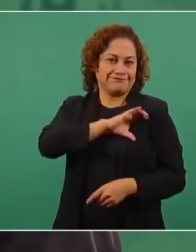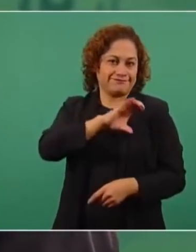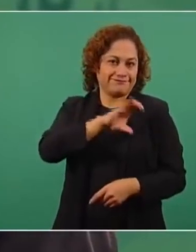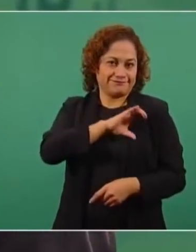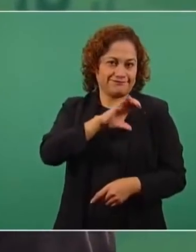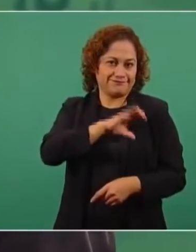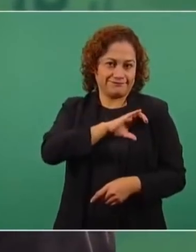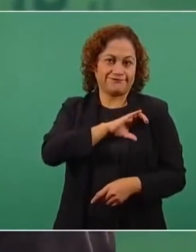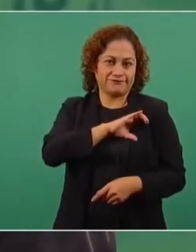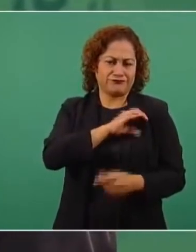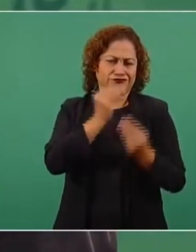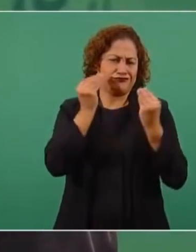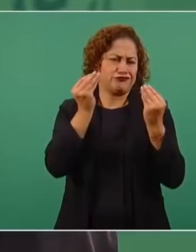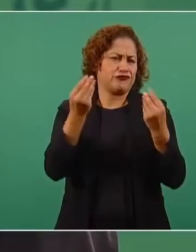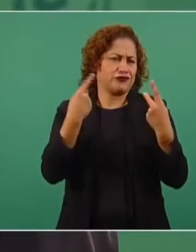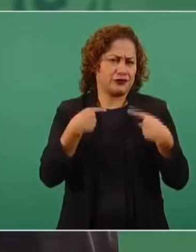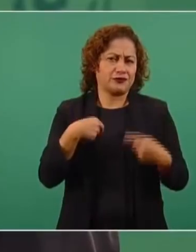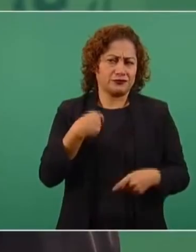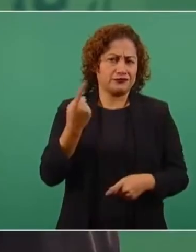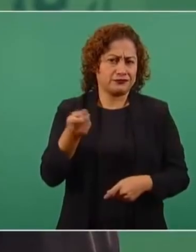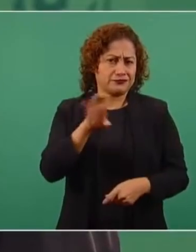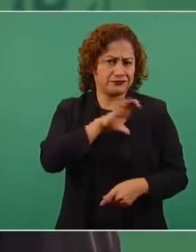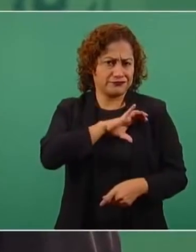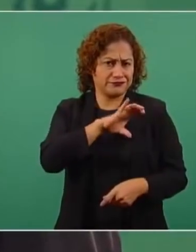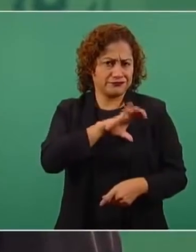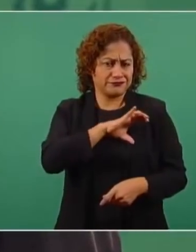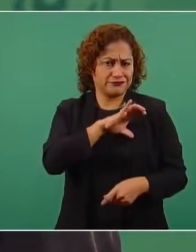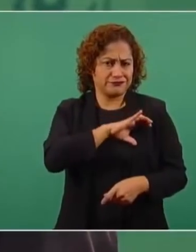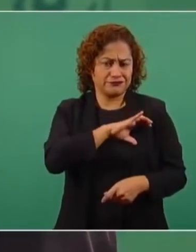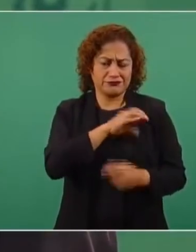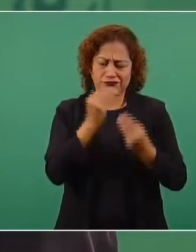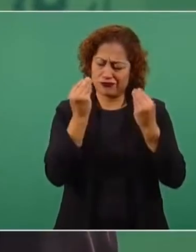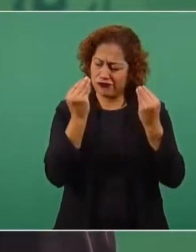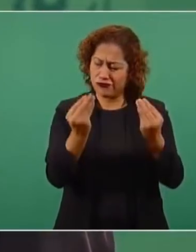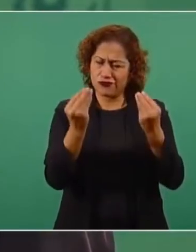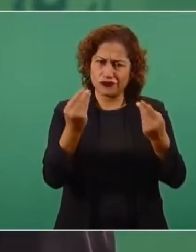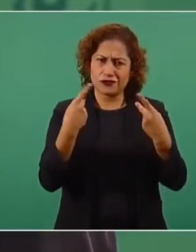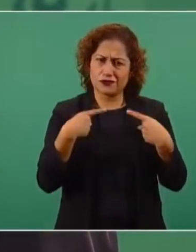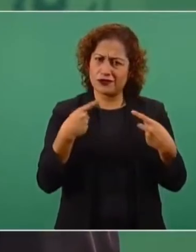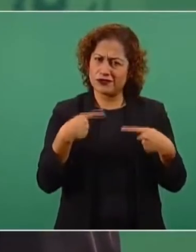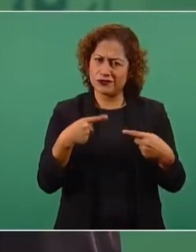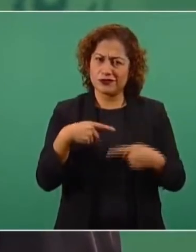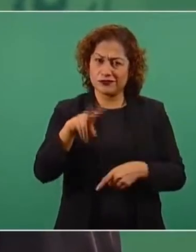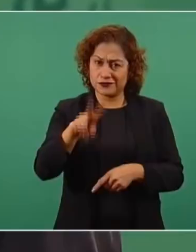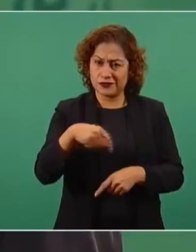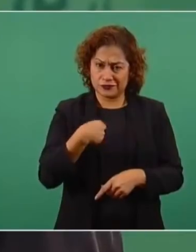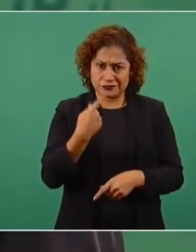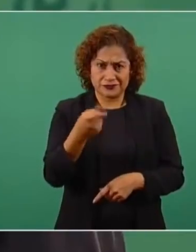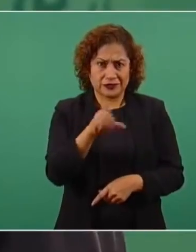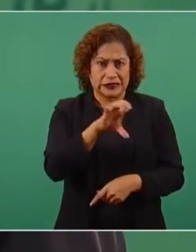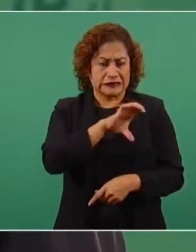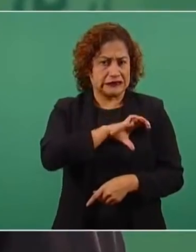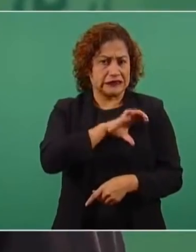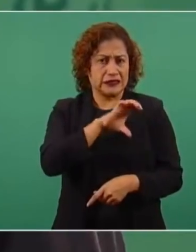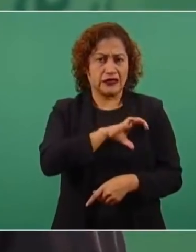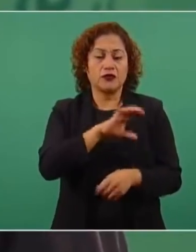millones de personas a las que quiero, porque le tengo